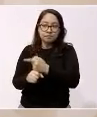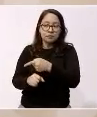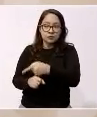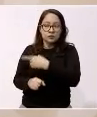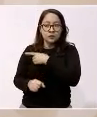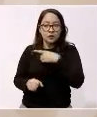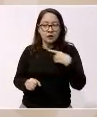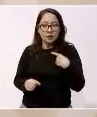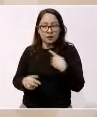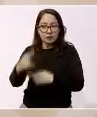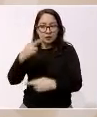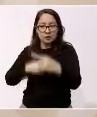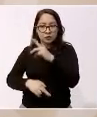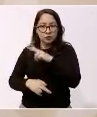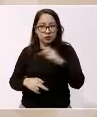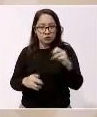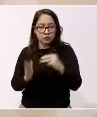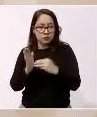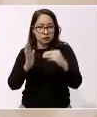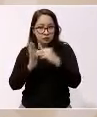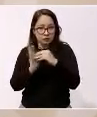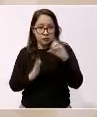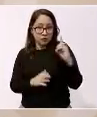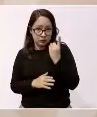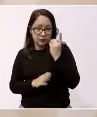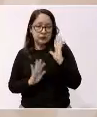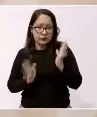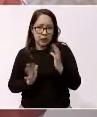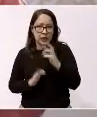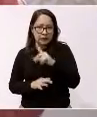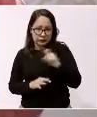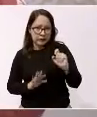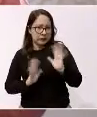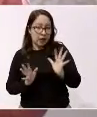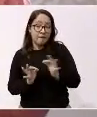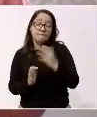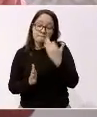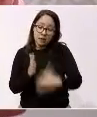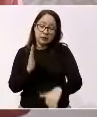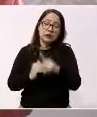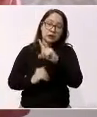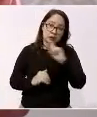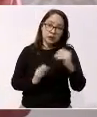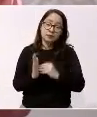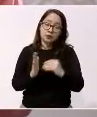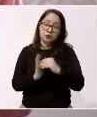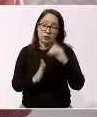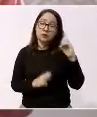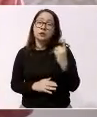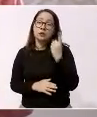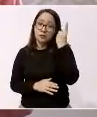de dólares, ya devolvió 100 y va a tener que devolver los otros 100 millones de dólares.